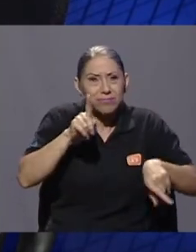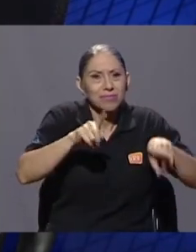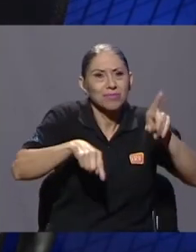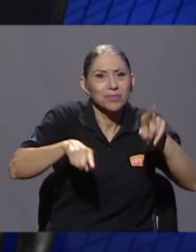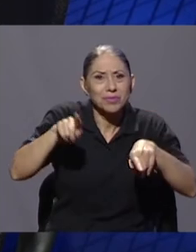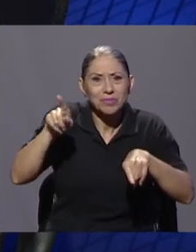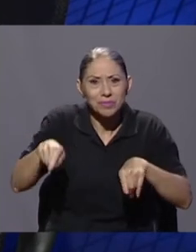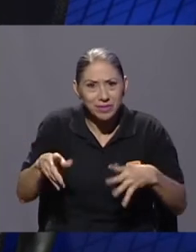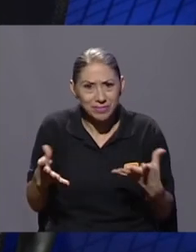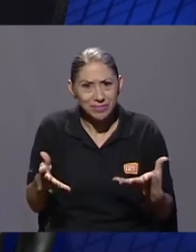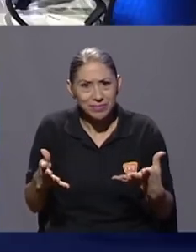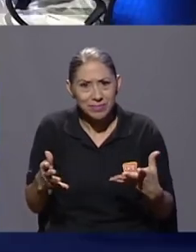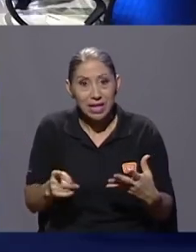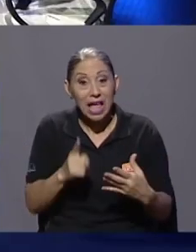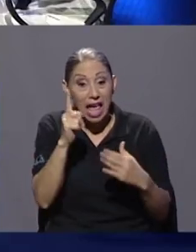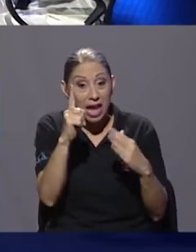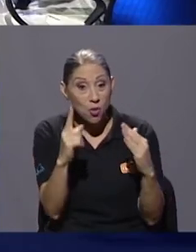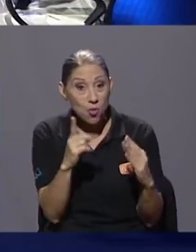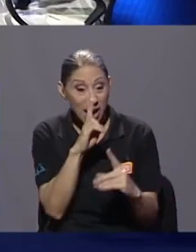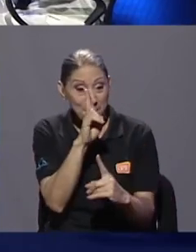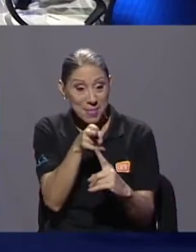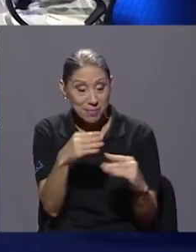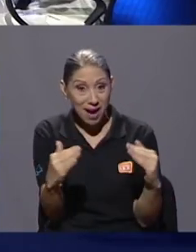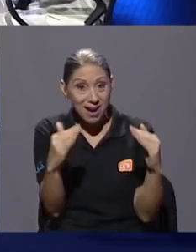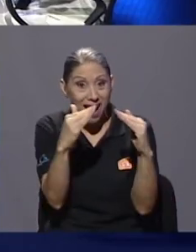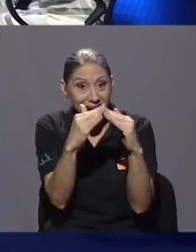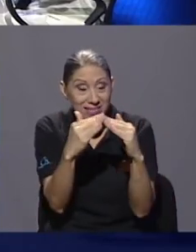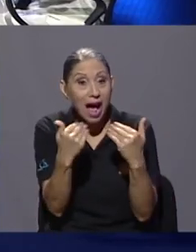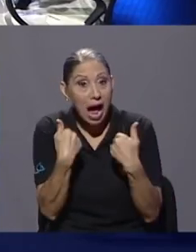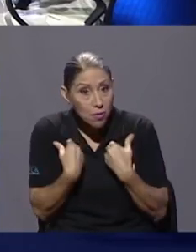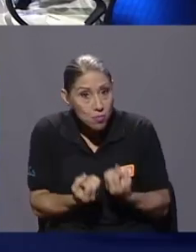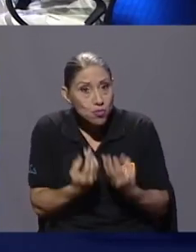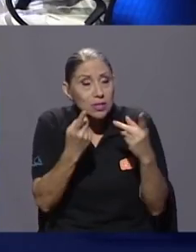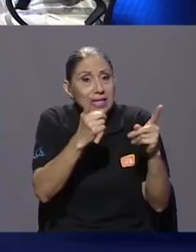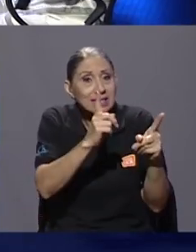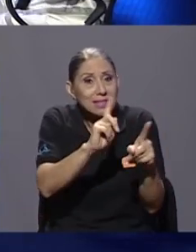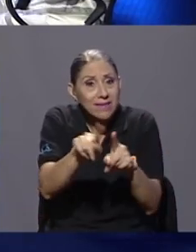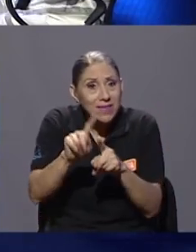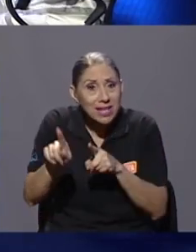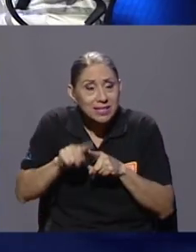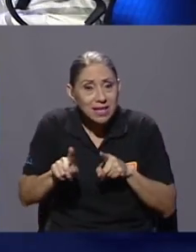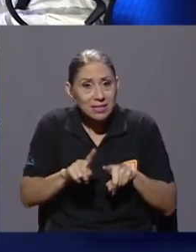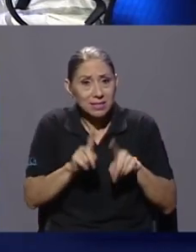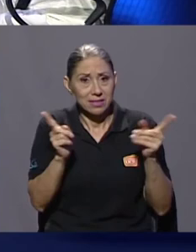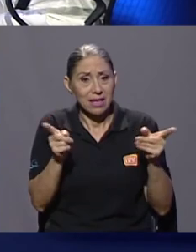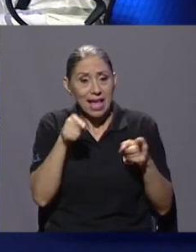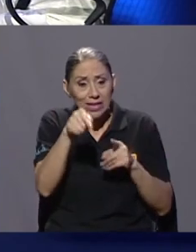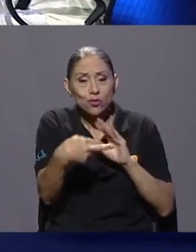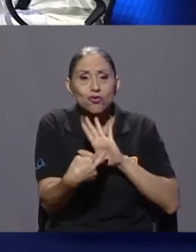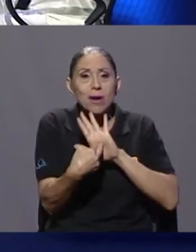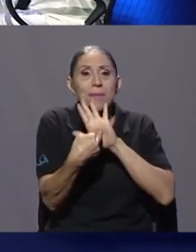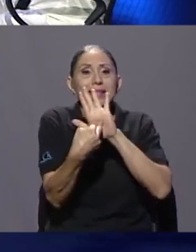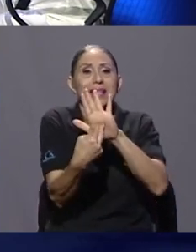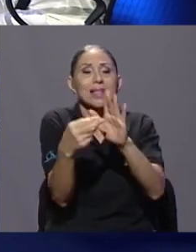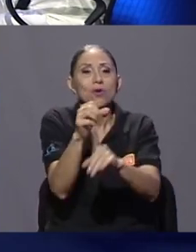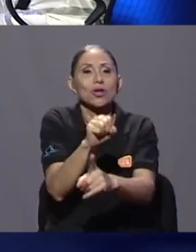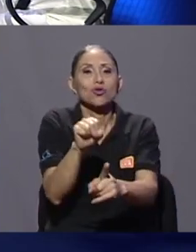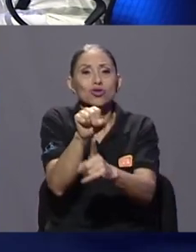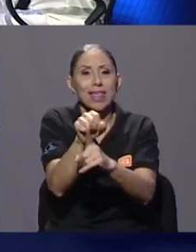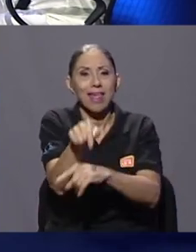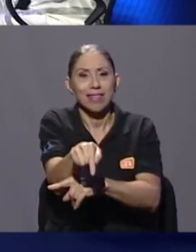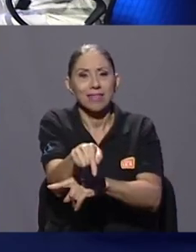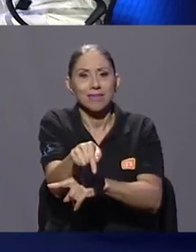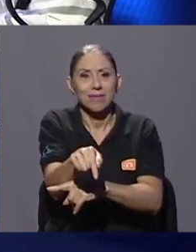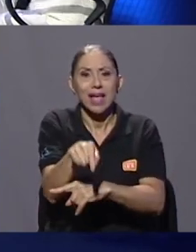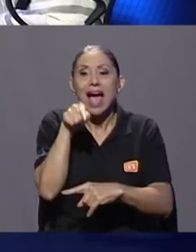pequeño en cada casa, que yo creo que conforma o representa una sociedad, ahí hay una conversación pequeña en la que todos